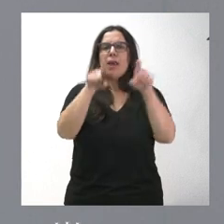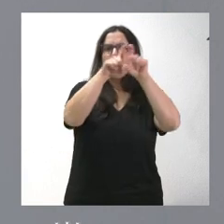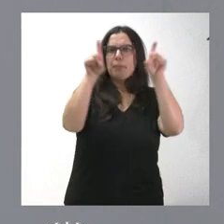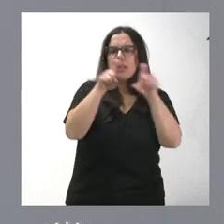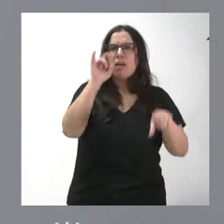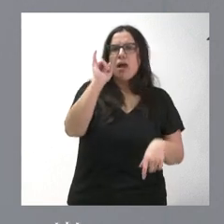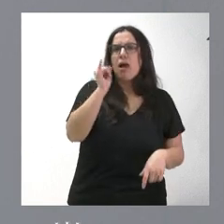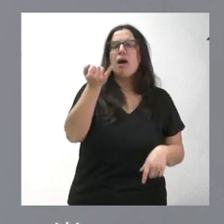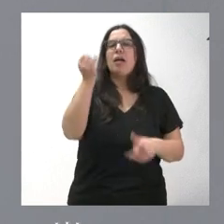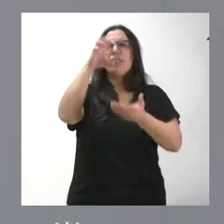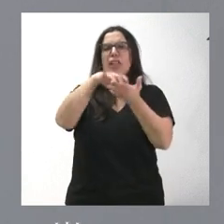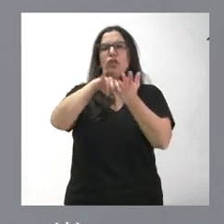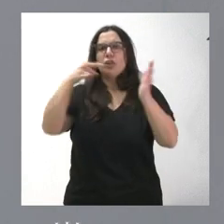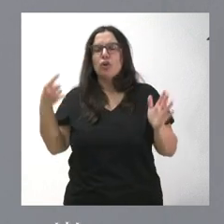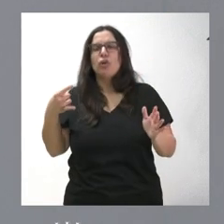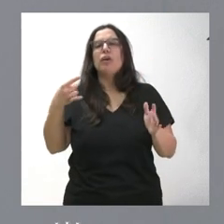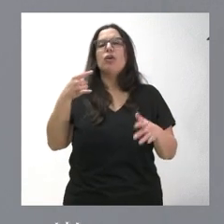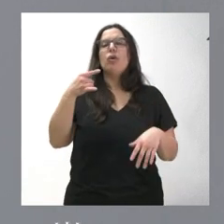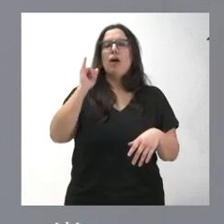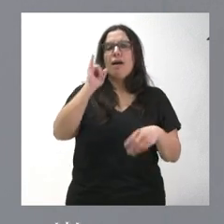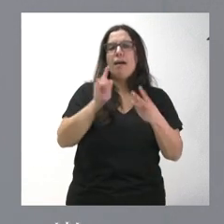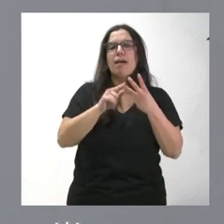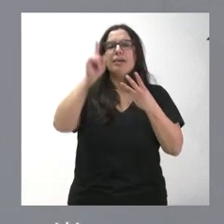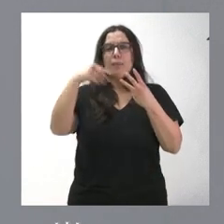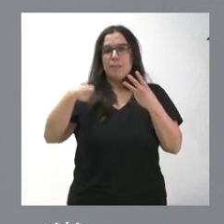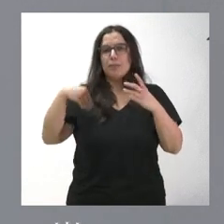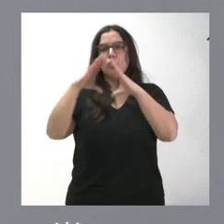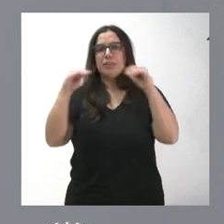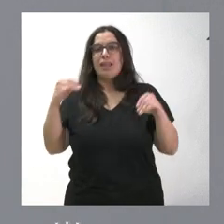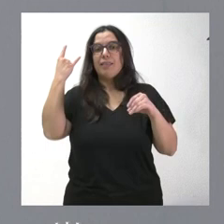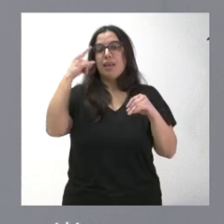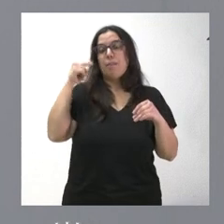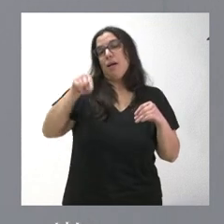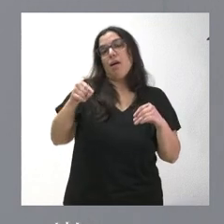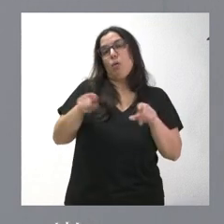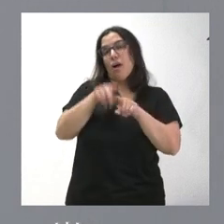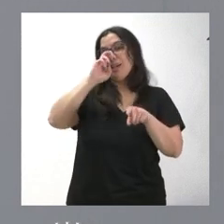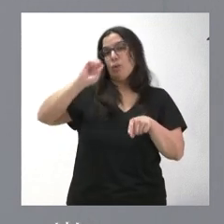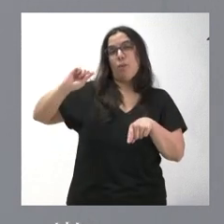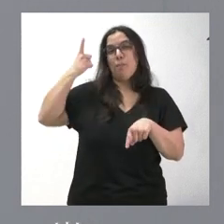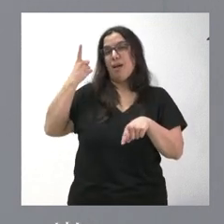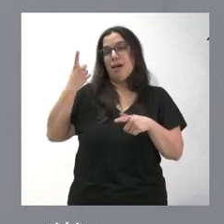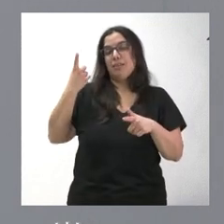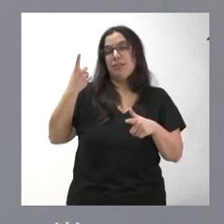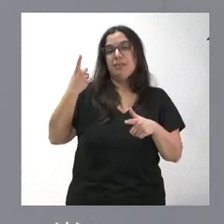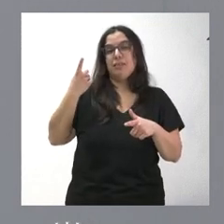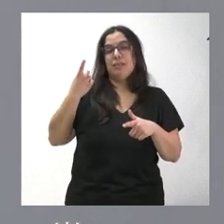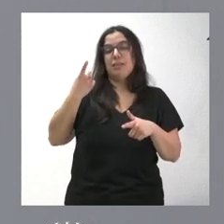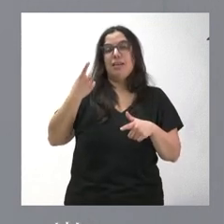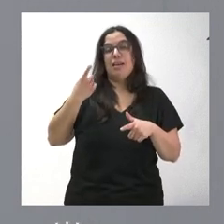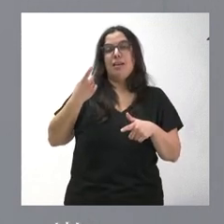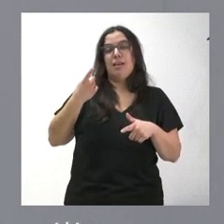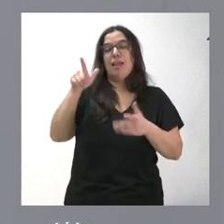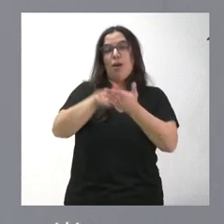como del centro tecnológico en Institut, como a través de la propia universidad, que es la más antigua en habla española.